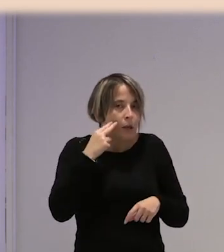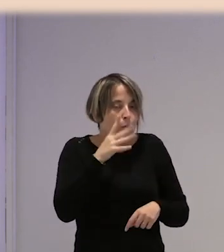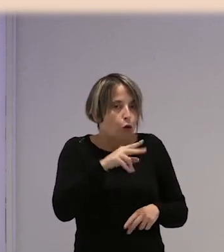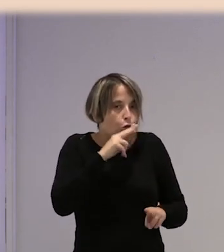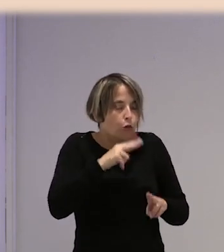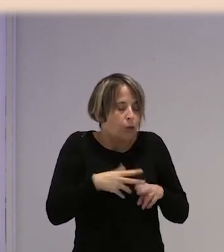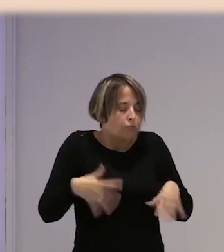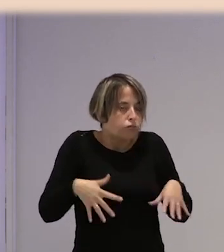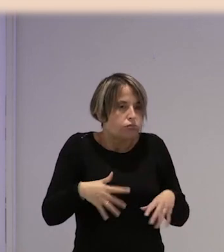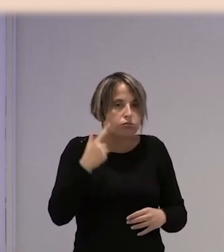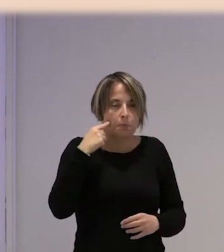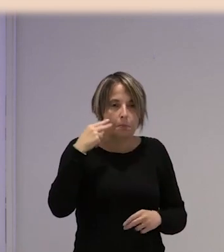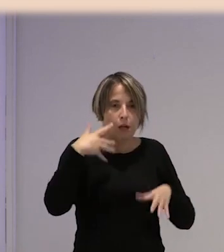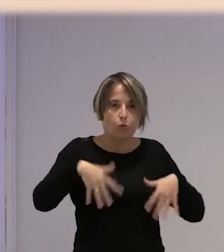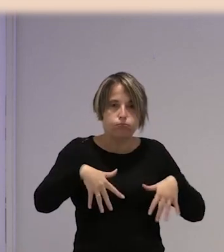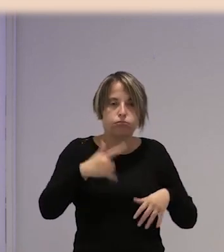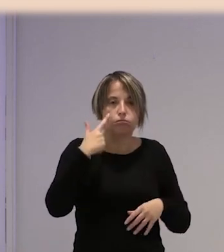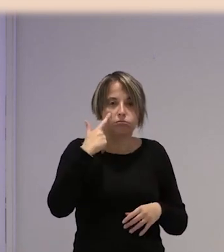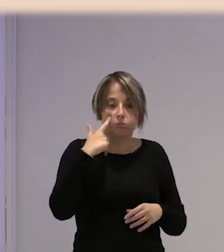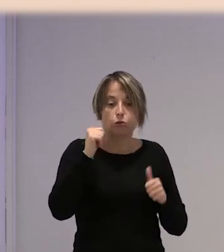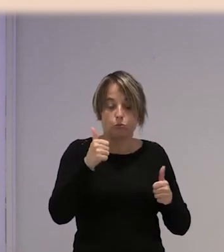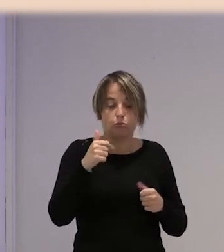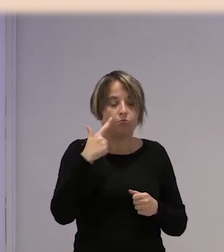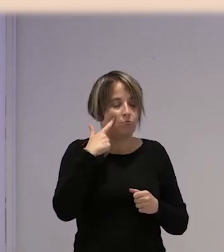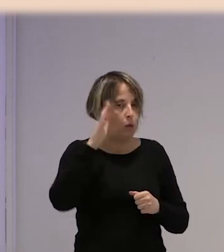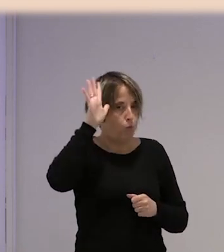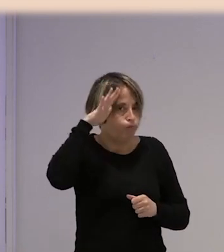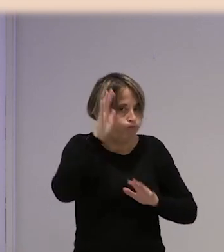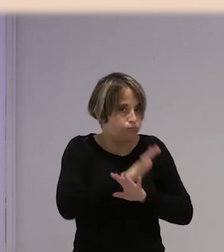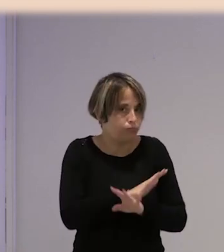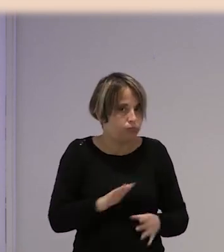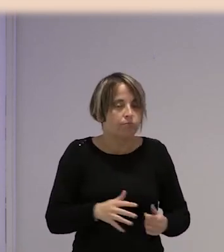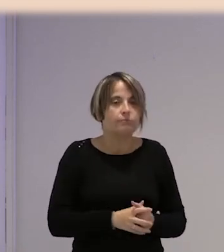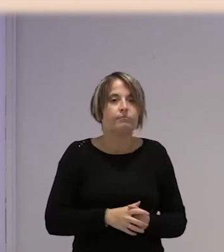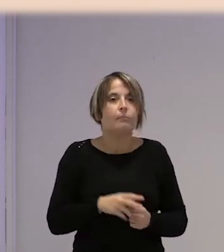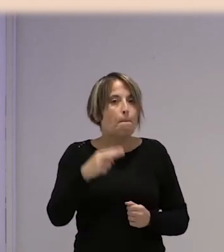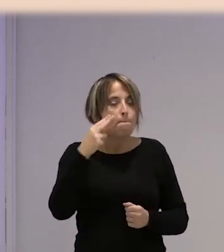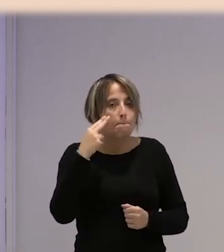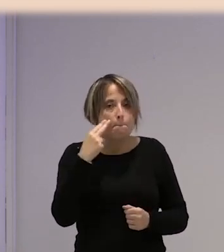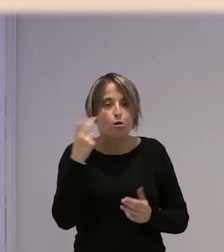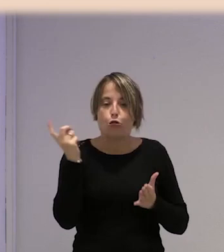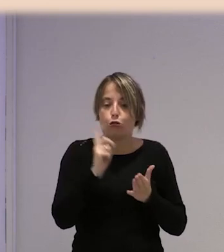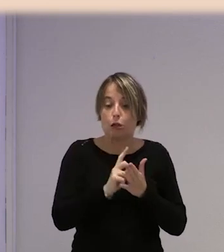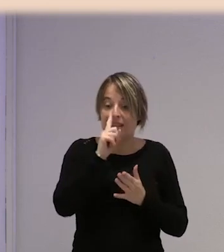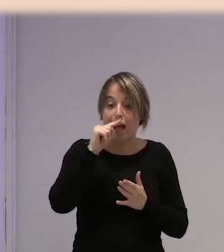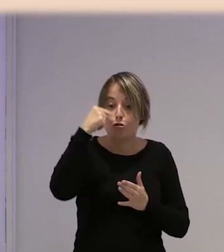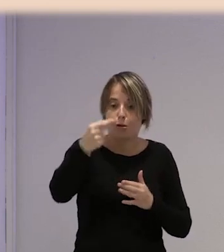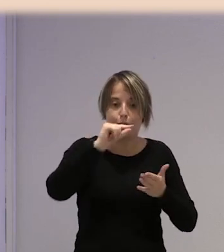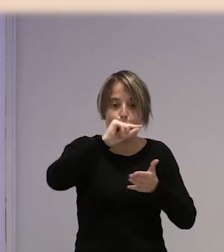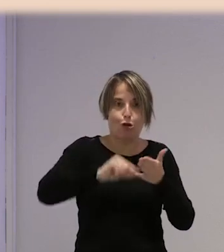y es se ponen a temblar y eso lo he visto yo con mis ojos, vamos, es una barbaridad, el miedo de no volver el año que viene, ¿no?